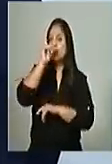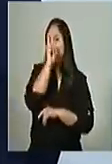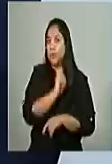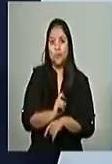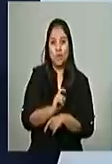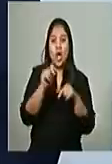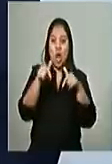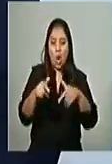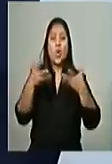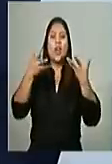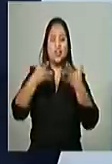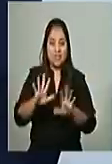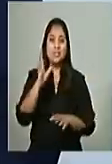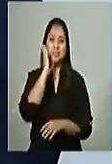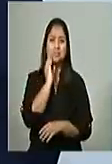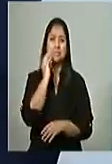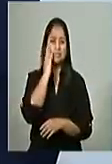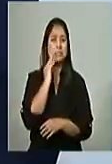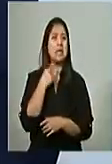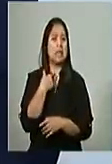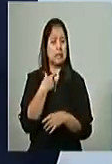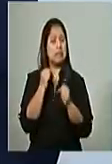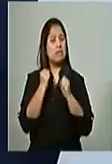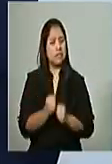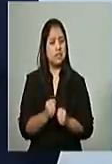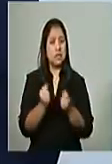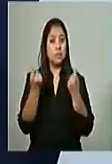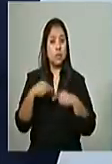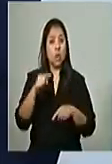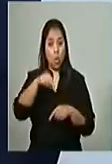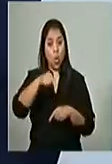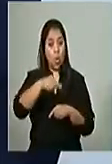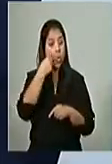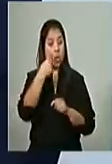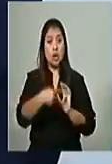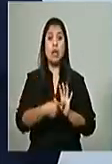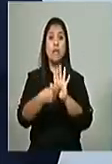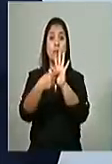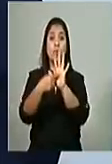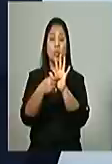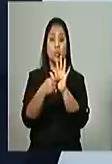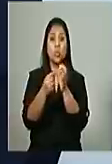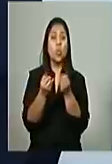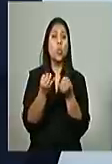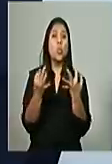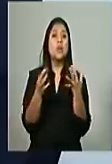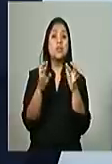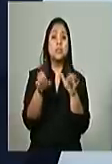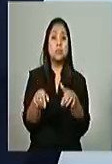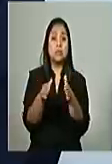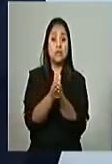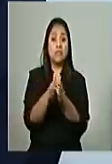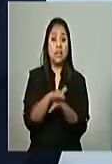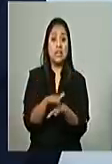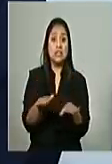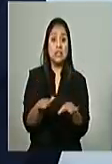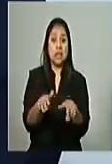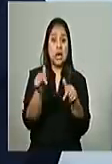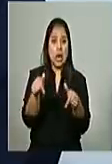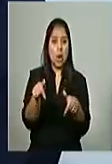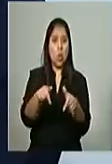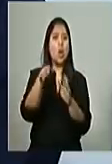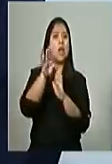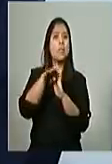experiencia dolorosa, pero la vemos reflejada ahora con la cantidad de personas fallecidas que han